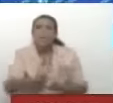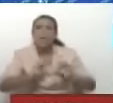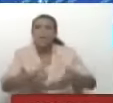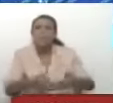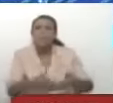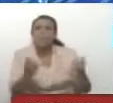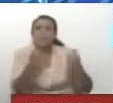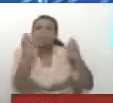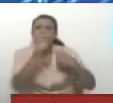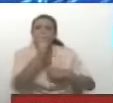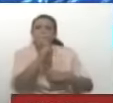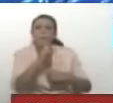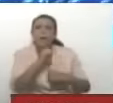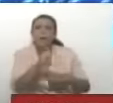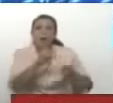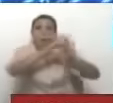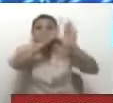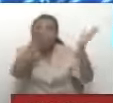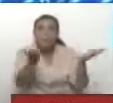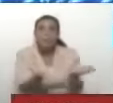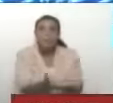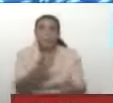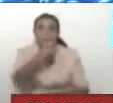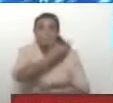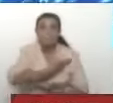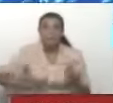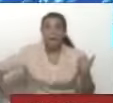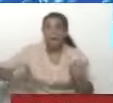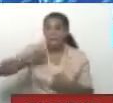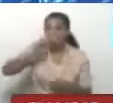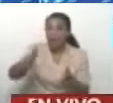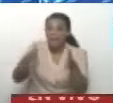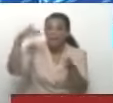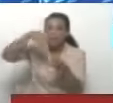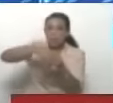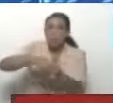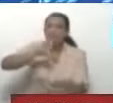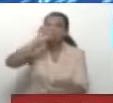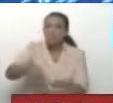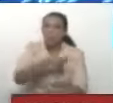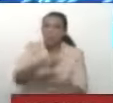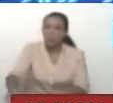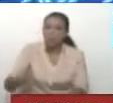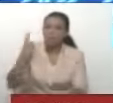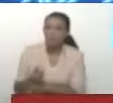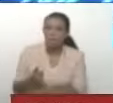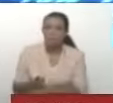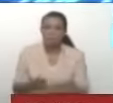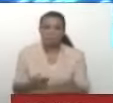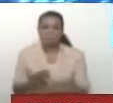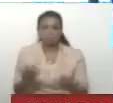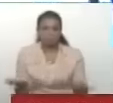porque empezaron a decir en el mundo, Maduro anuncia que va a ganar las elecciones por las buenas o por las malas.